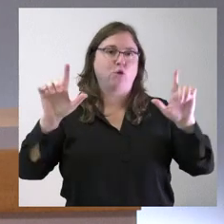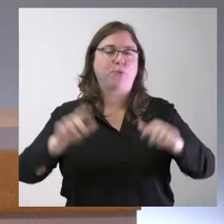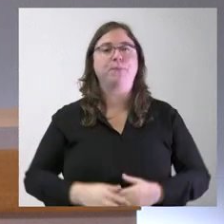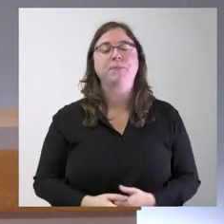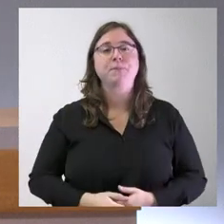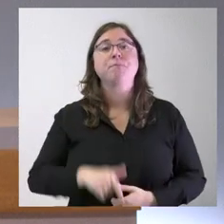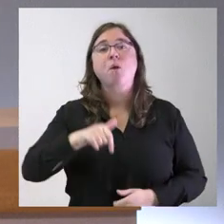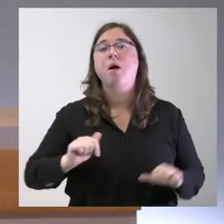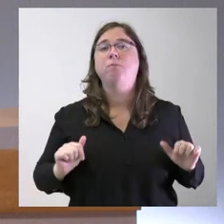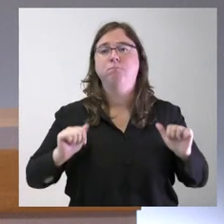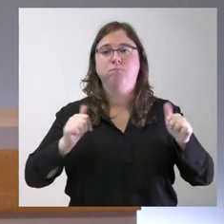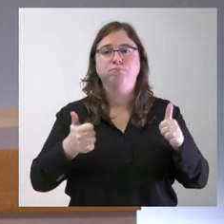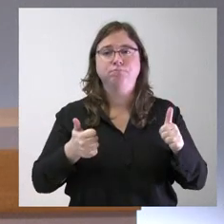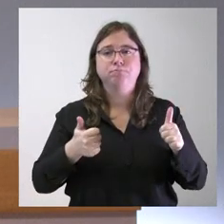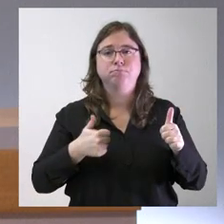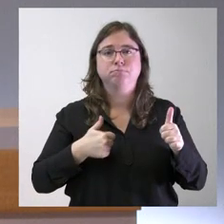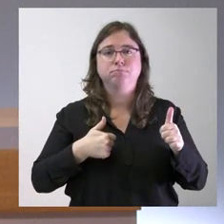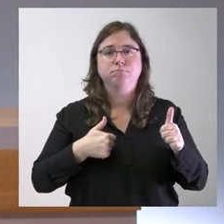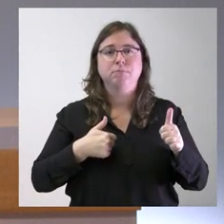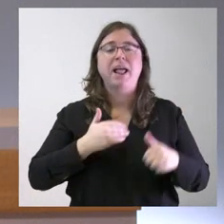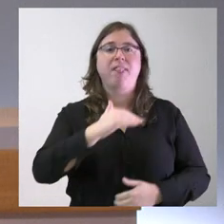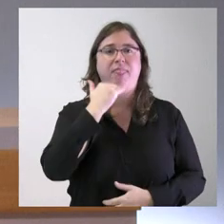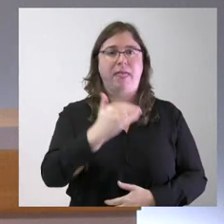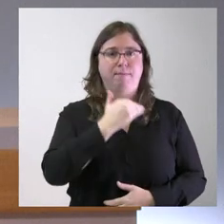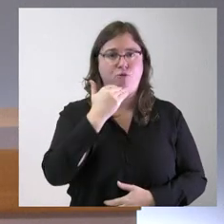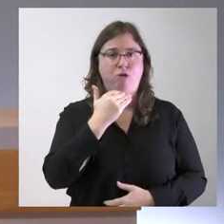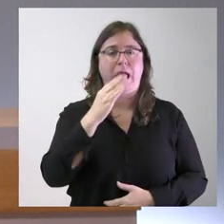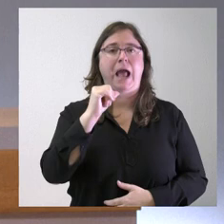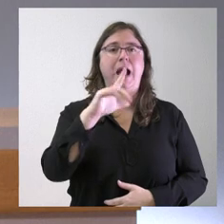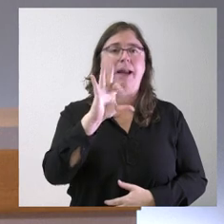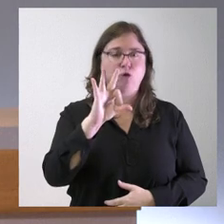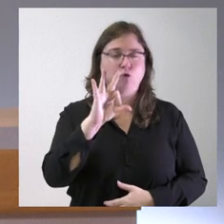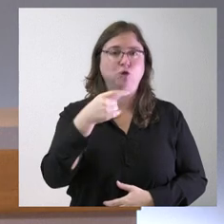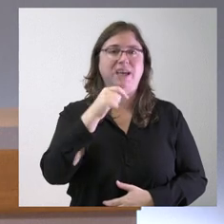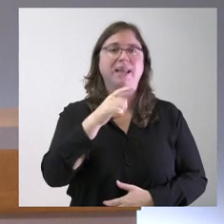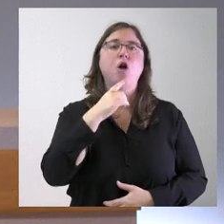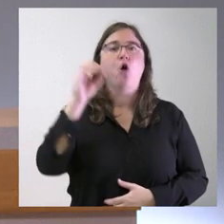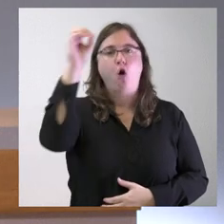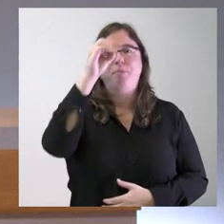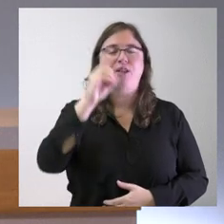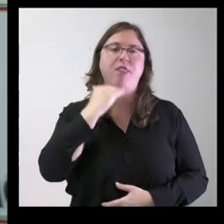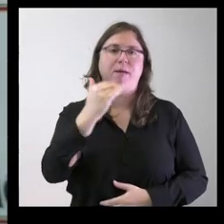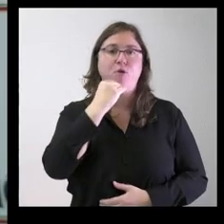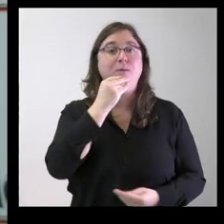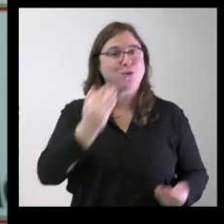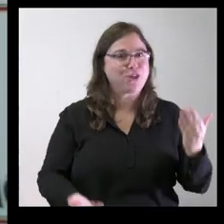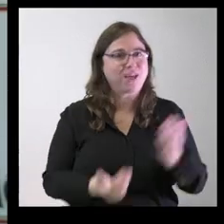a comenzar este turno en Zamora con Carlos Gil de La Opinión adelante Carlos buenos días